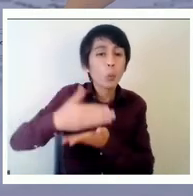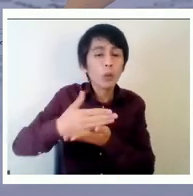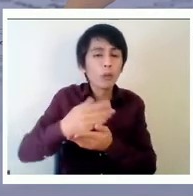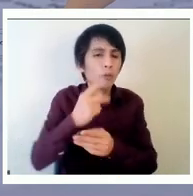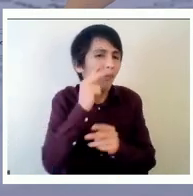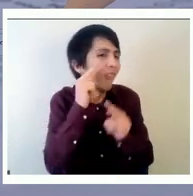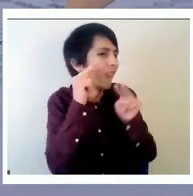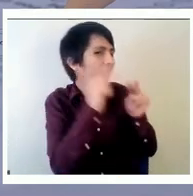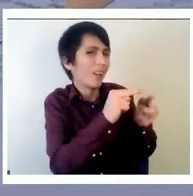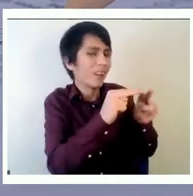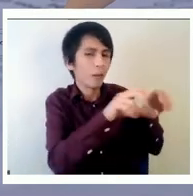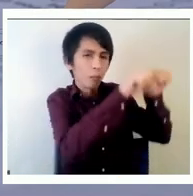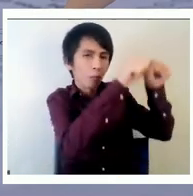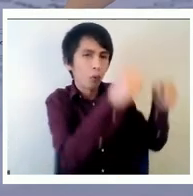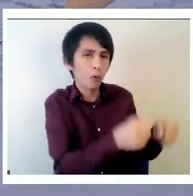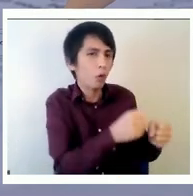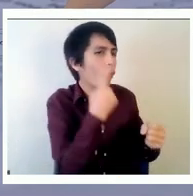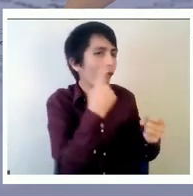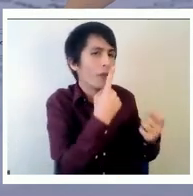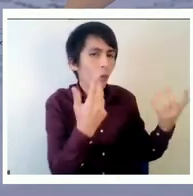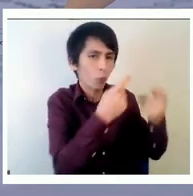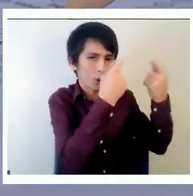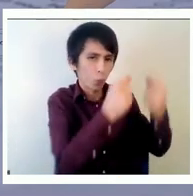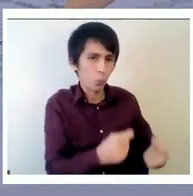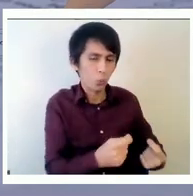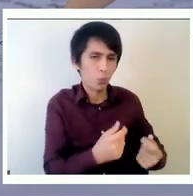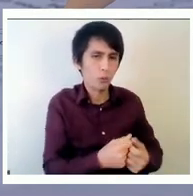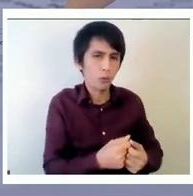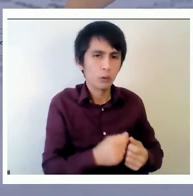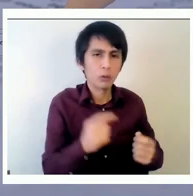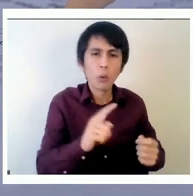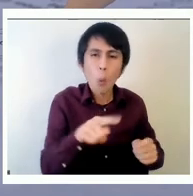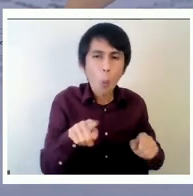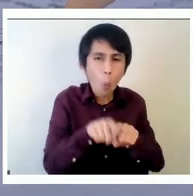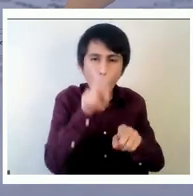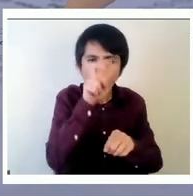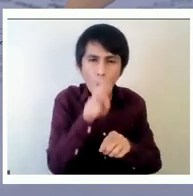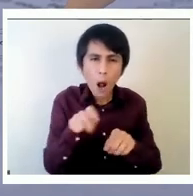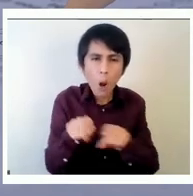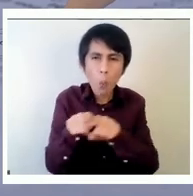algo ahí que no son todas iguales y lo segundo es que